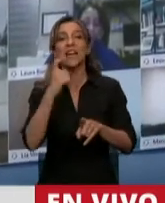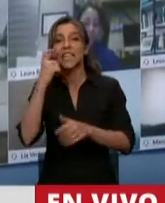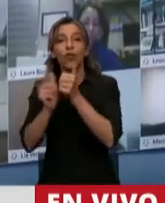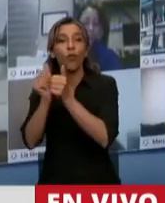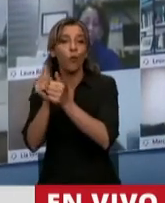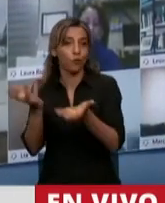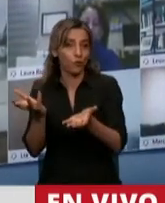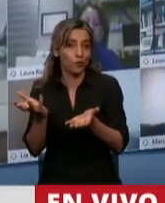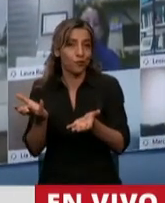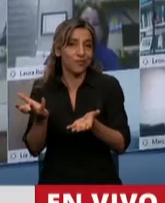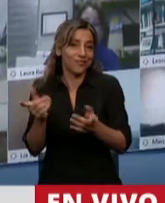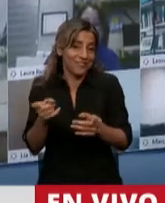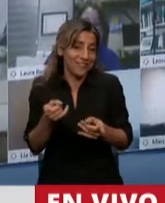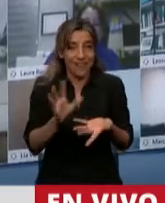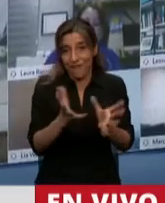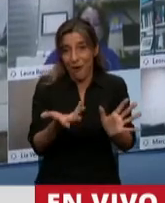2 millones de personas,